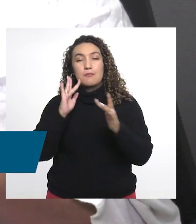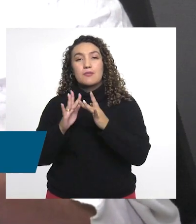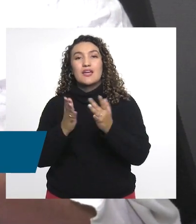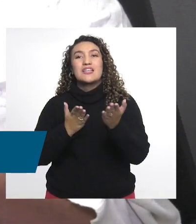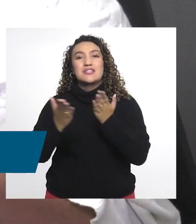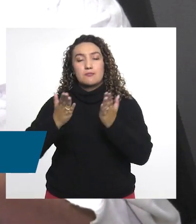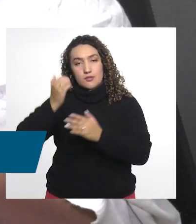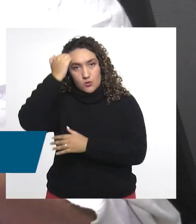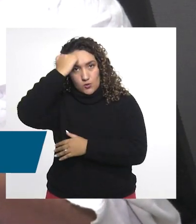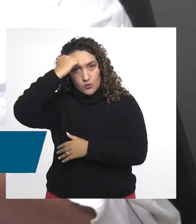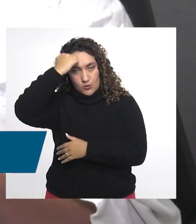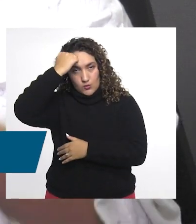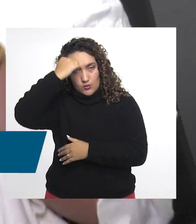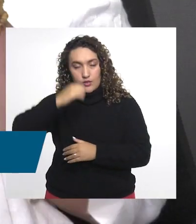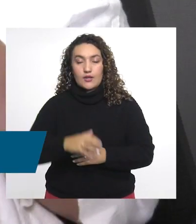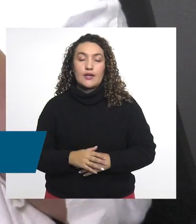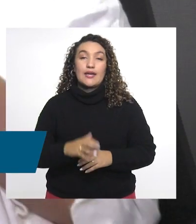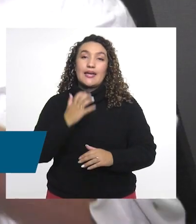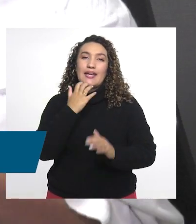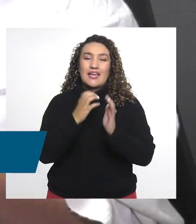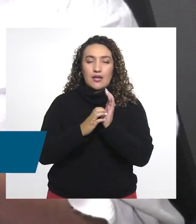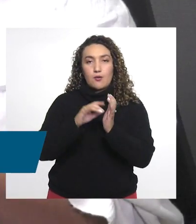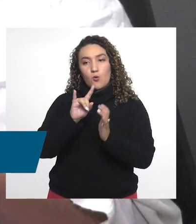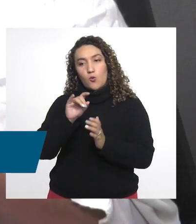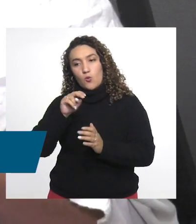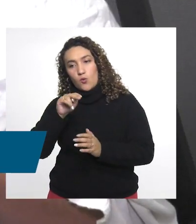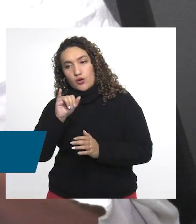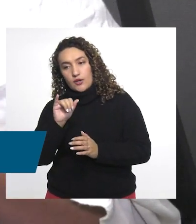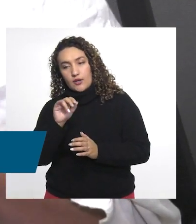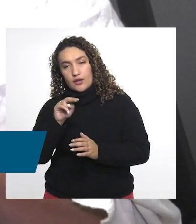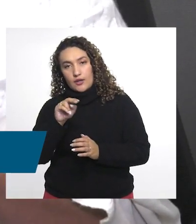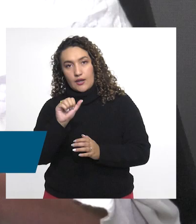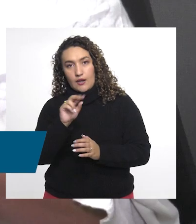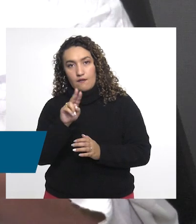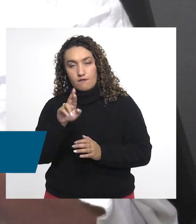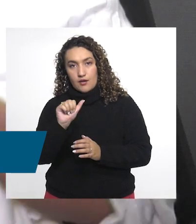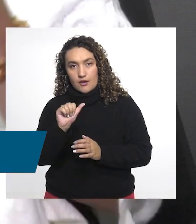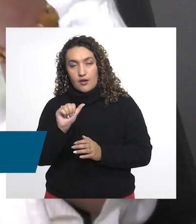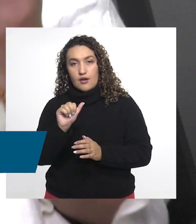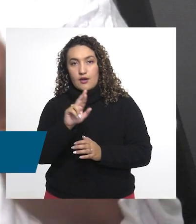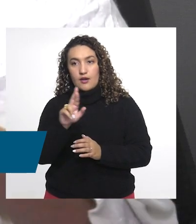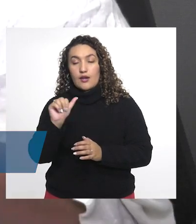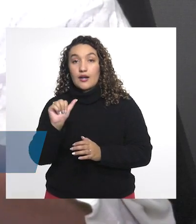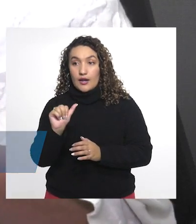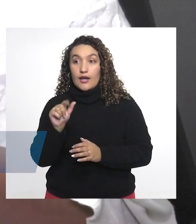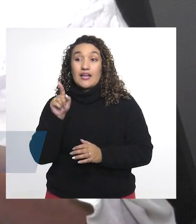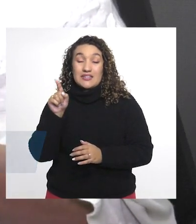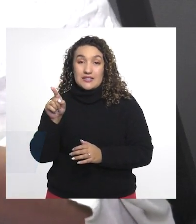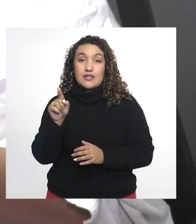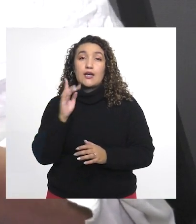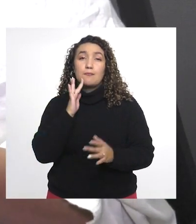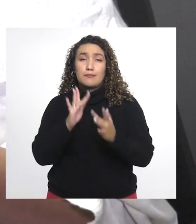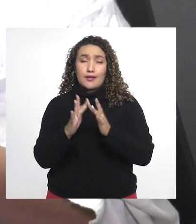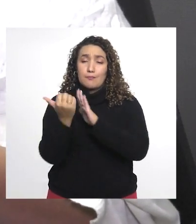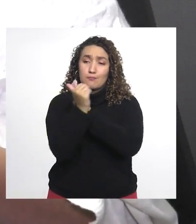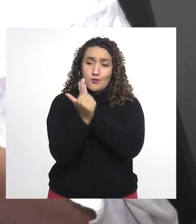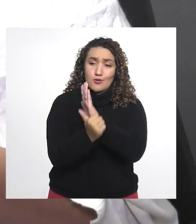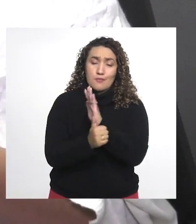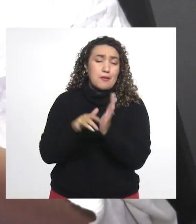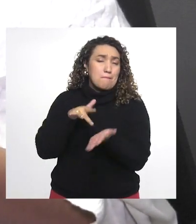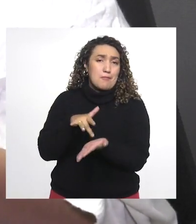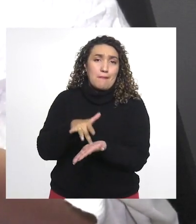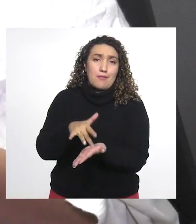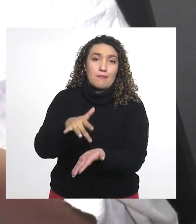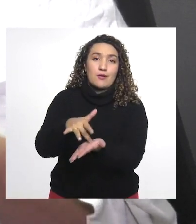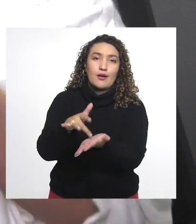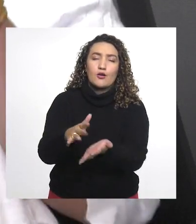Ahora, en programas profesionales de docencia-servicio como tú lo planteas, que por ejemplo la Uni Navarra tiene fines